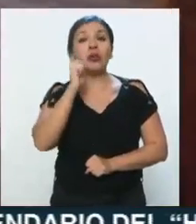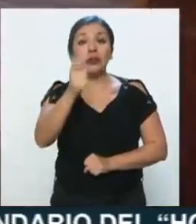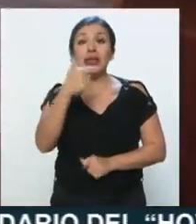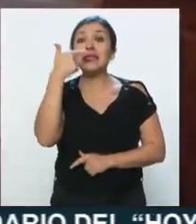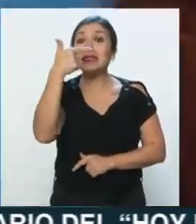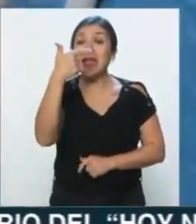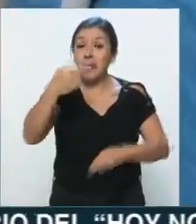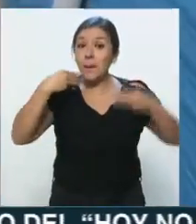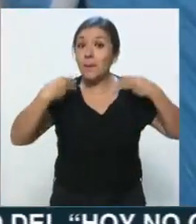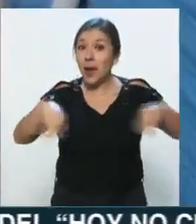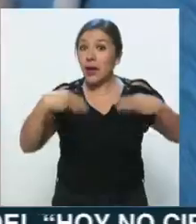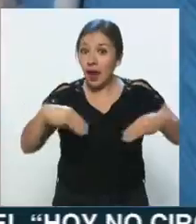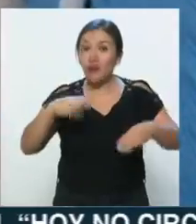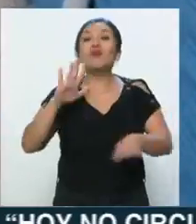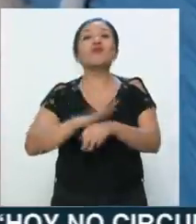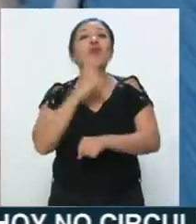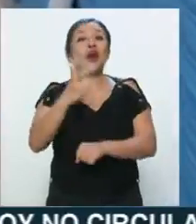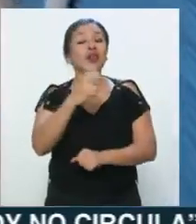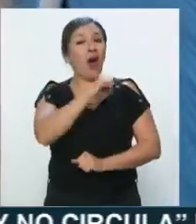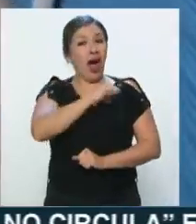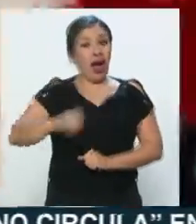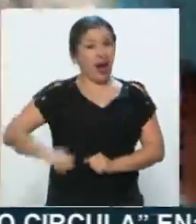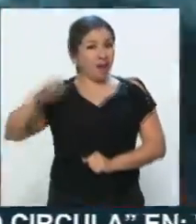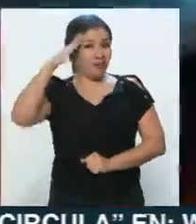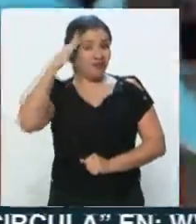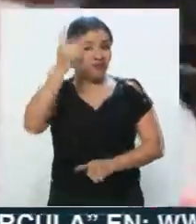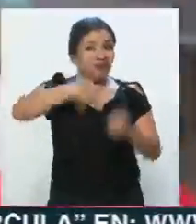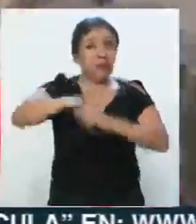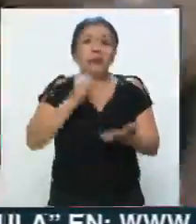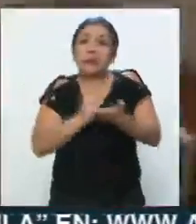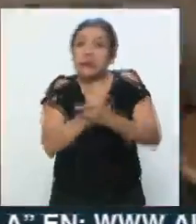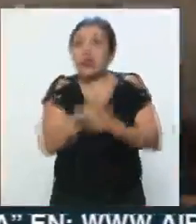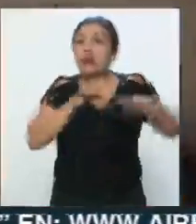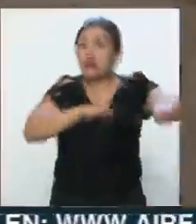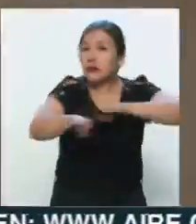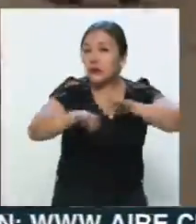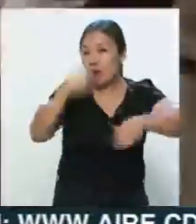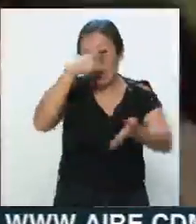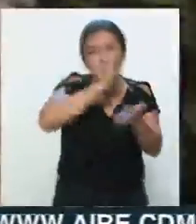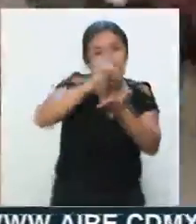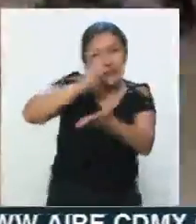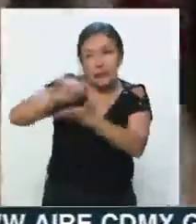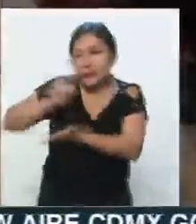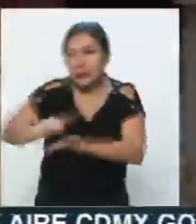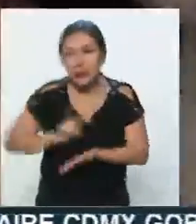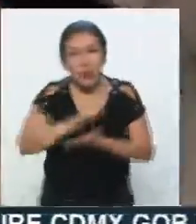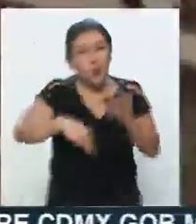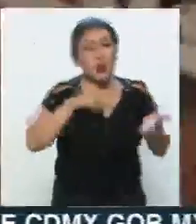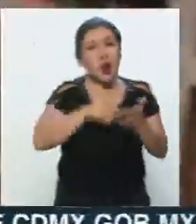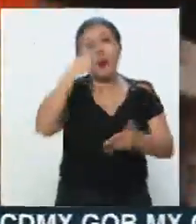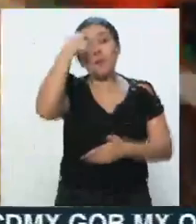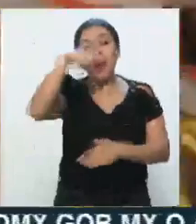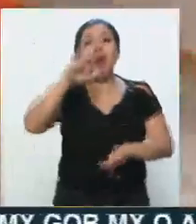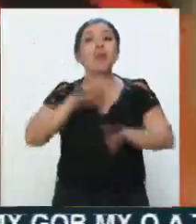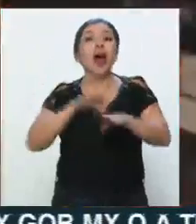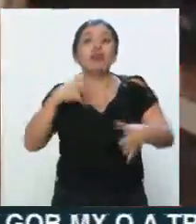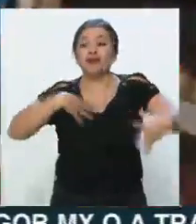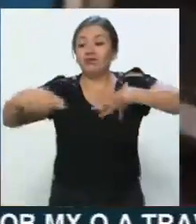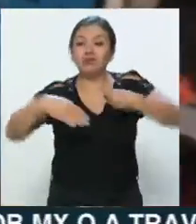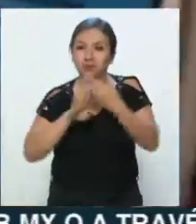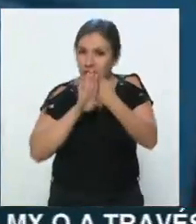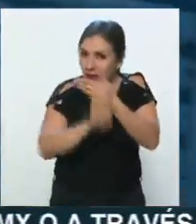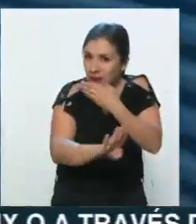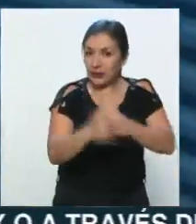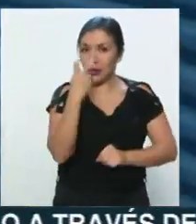mercados, por lo que las autoridades de cada demarcación han emprendido trabajos de sanitización a fin de evitar el brote del virus.